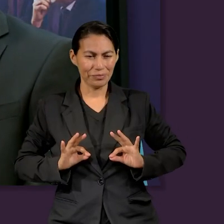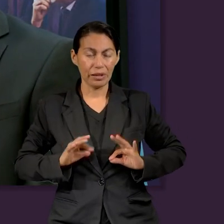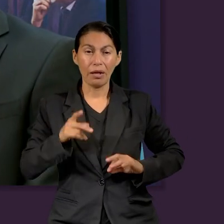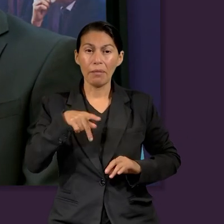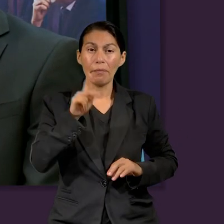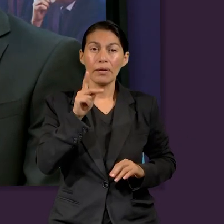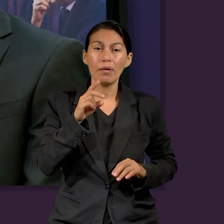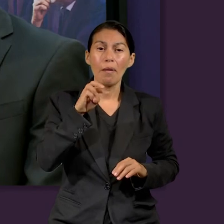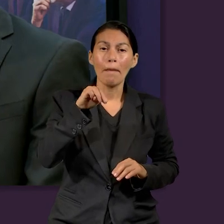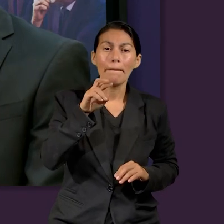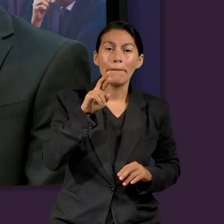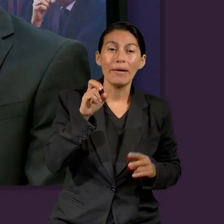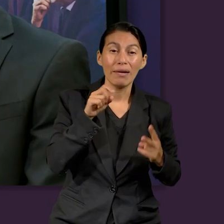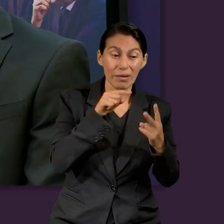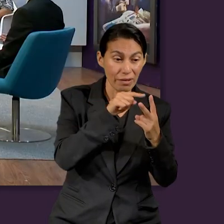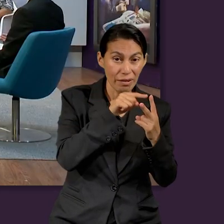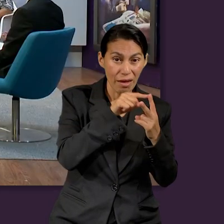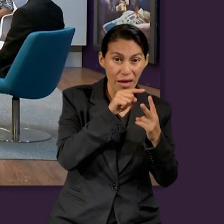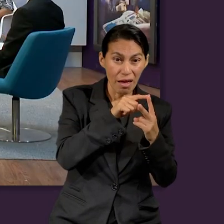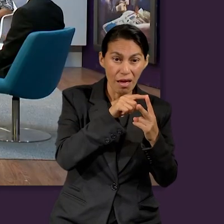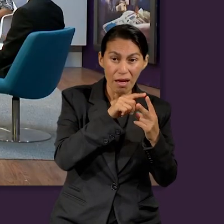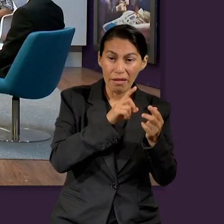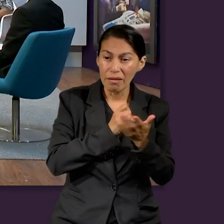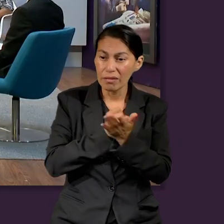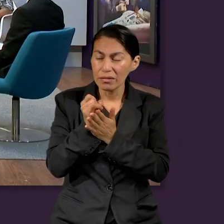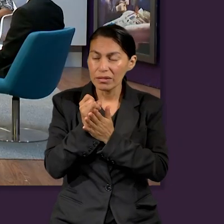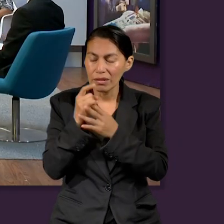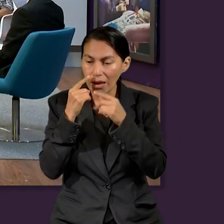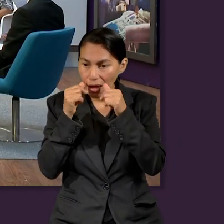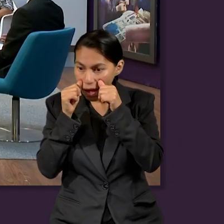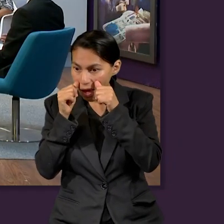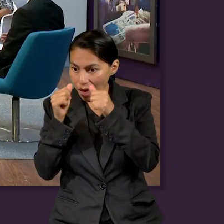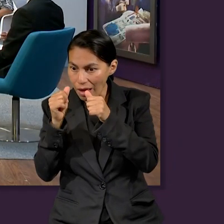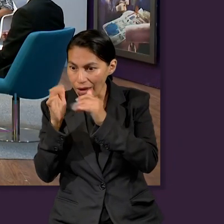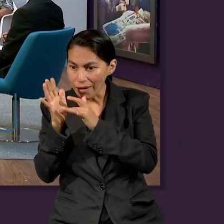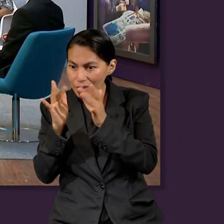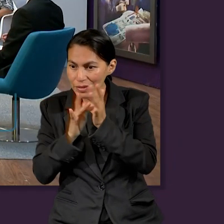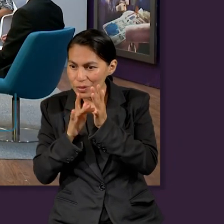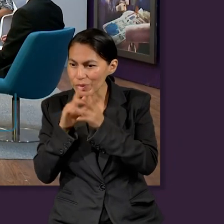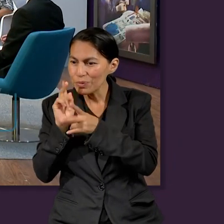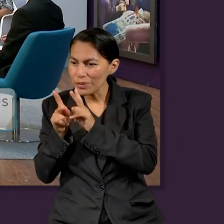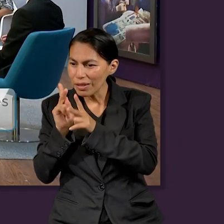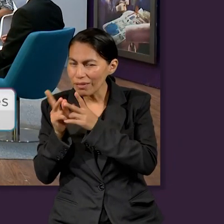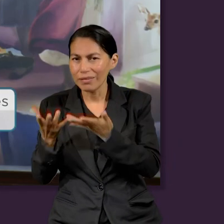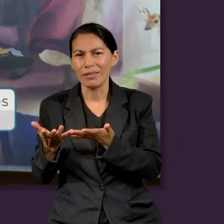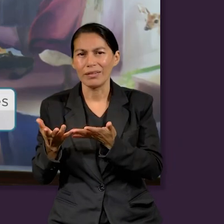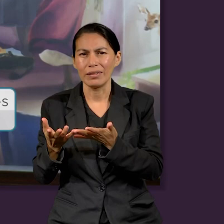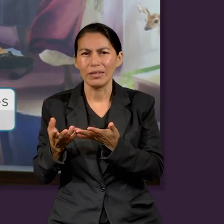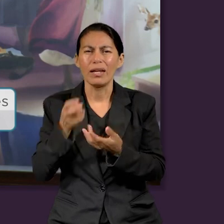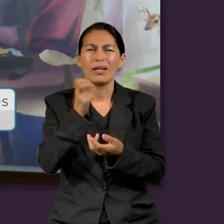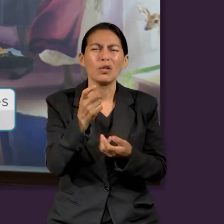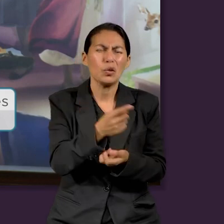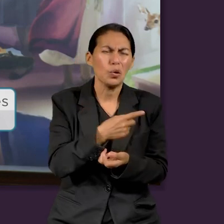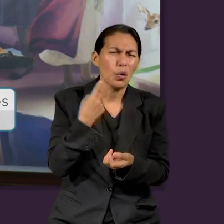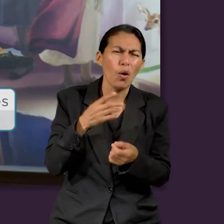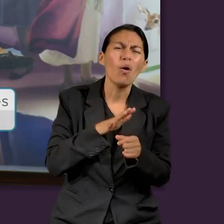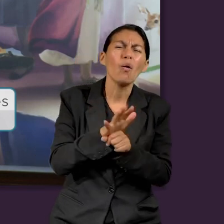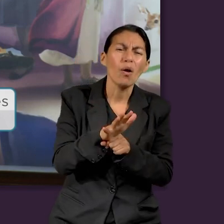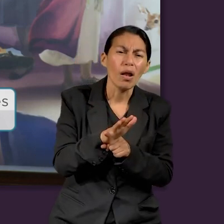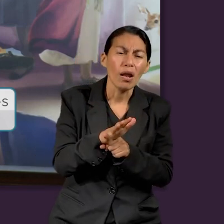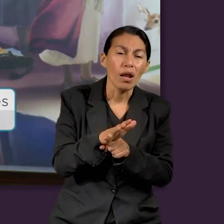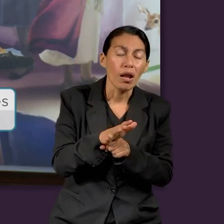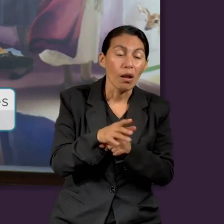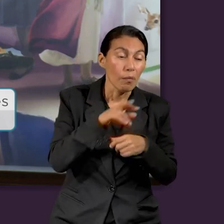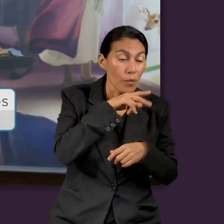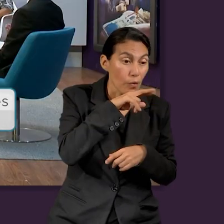cómodo. Y María decidió escuchar a Jesús. Entonces, ¿realmente cuáles son nuestras prioridades? ¿Estamos preocupados